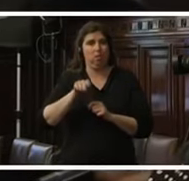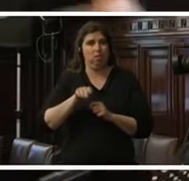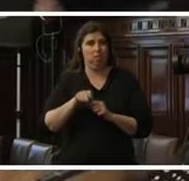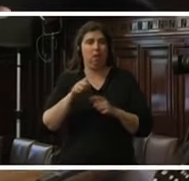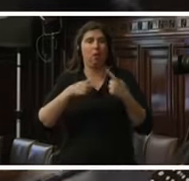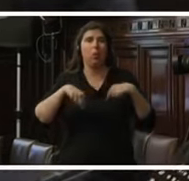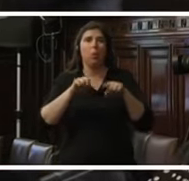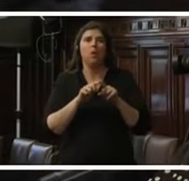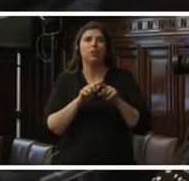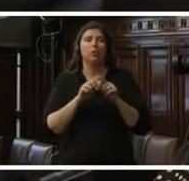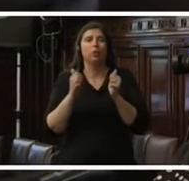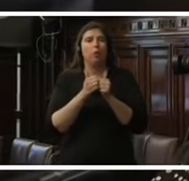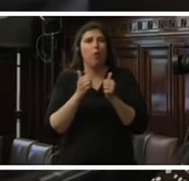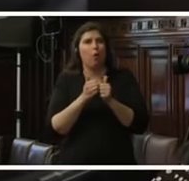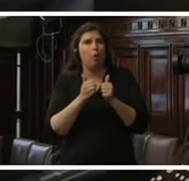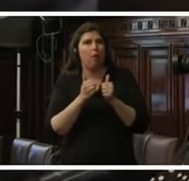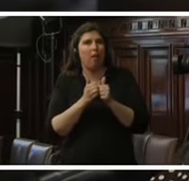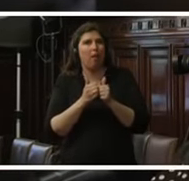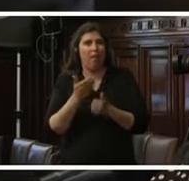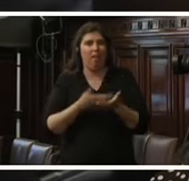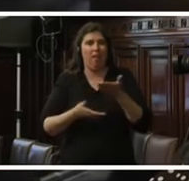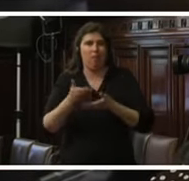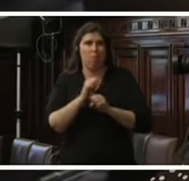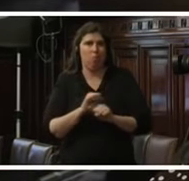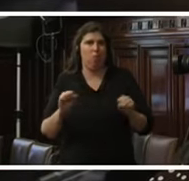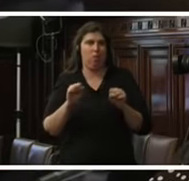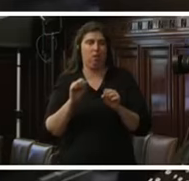colegas jueces hagan sus cuestiones